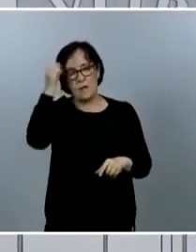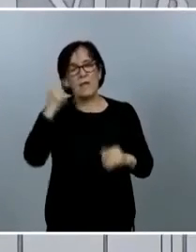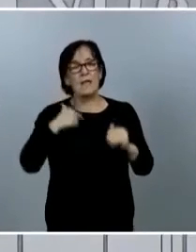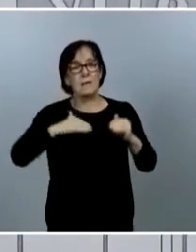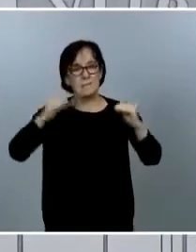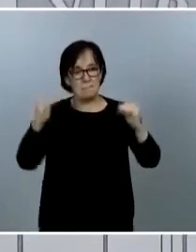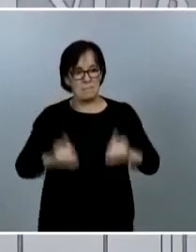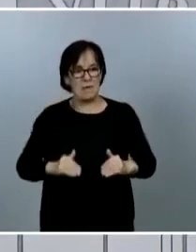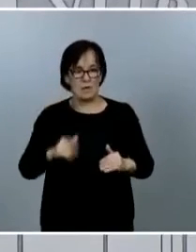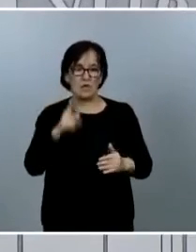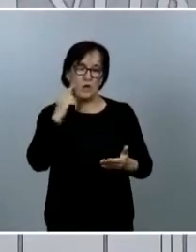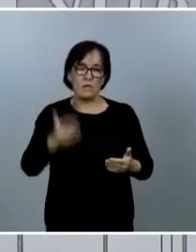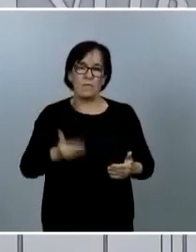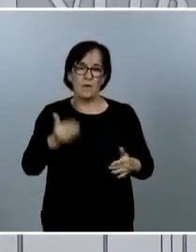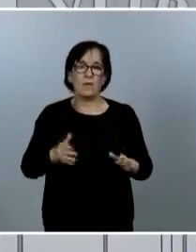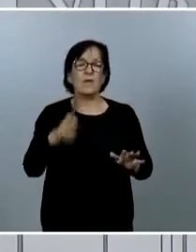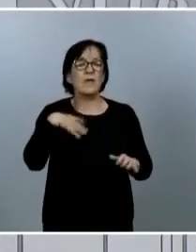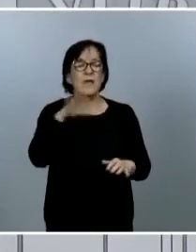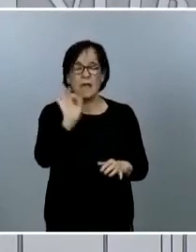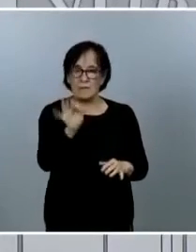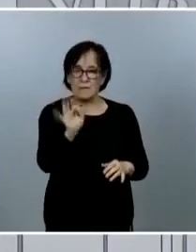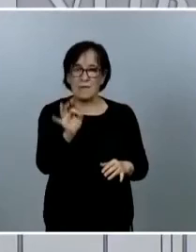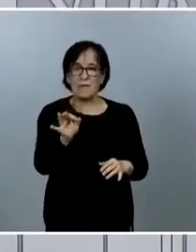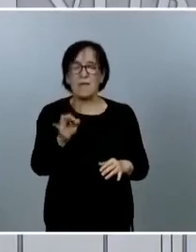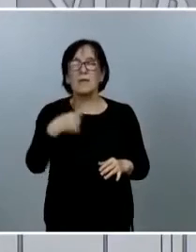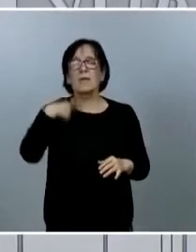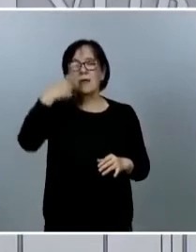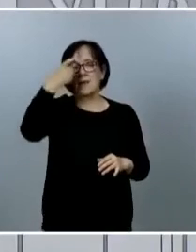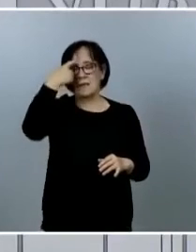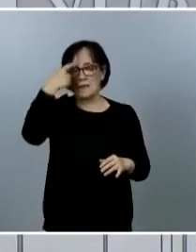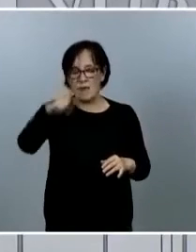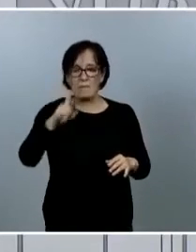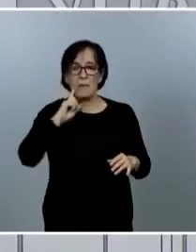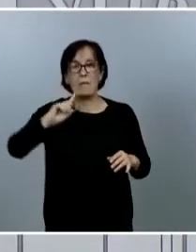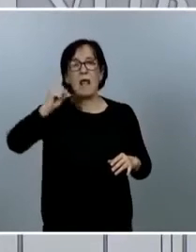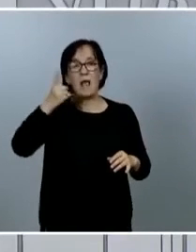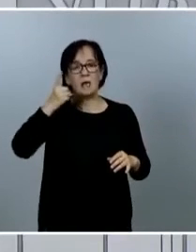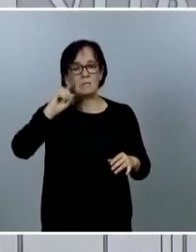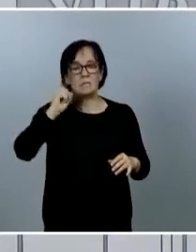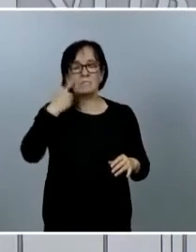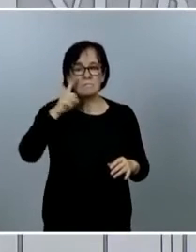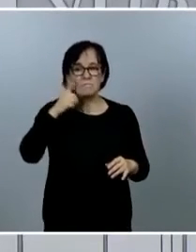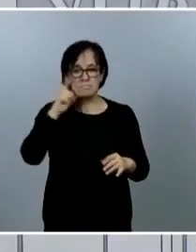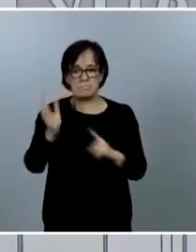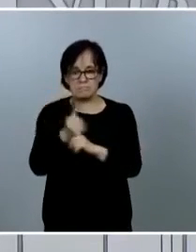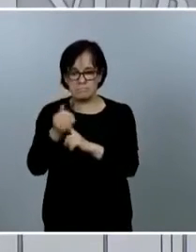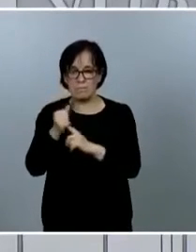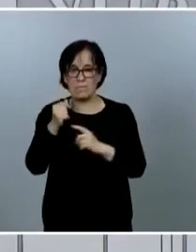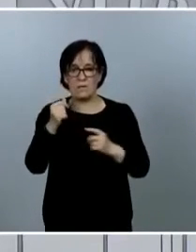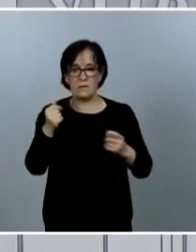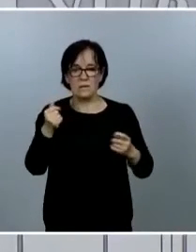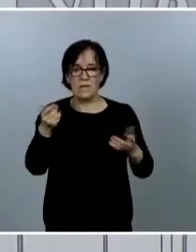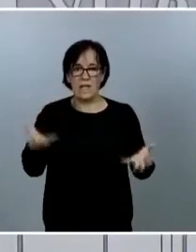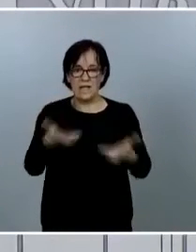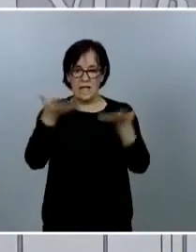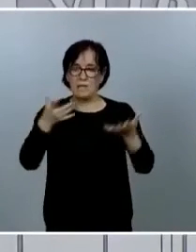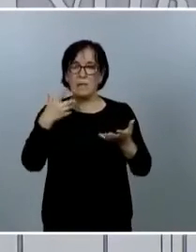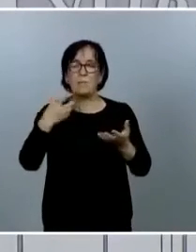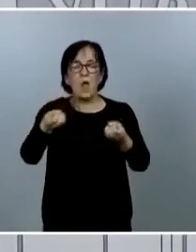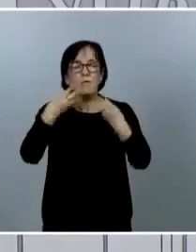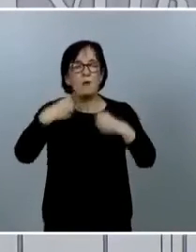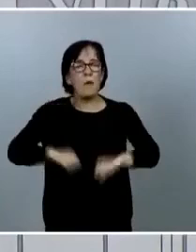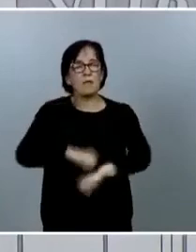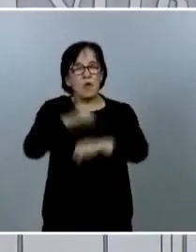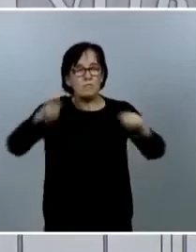virulento lo cierto es que sabemos que detectamos casos más leves todavía no tenemos información sólida de si el virus